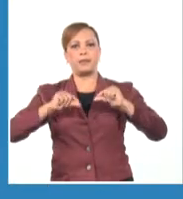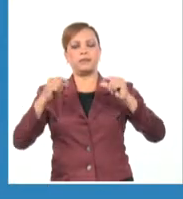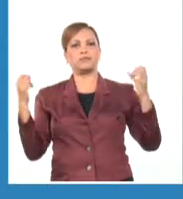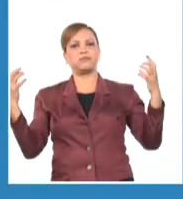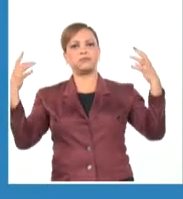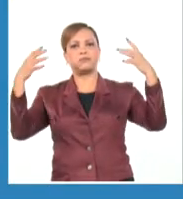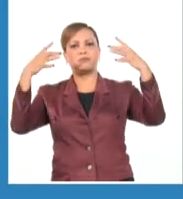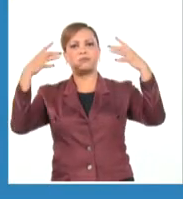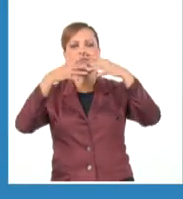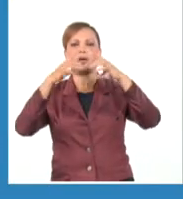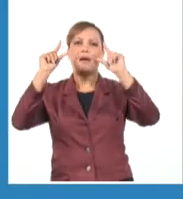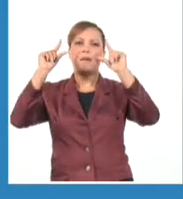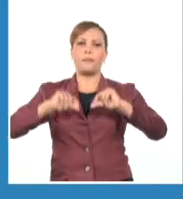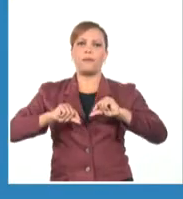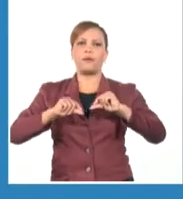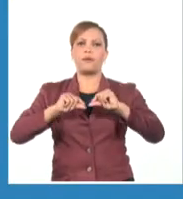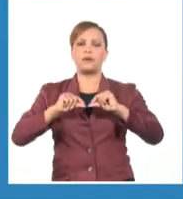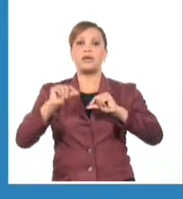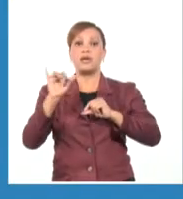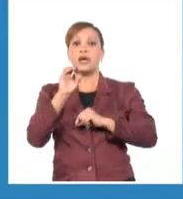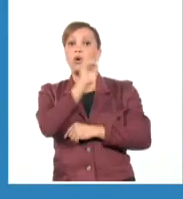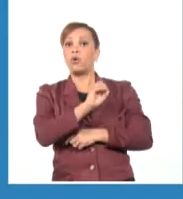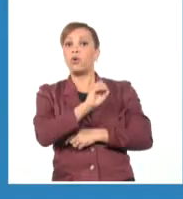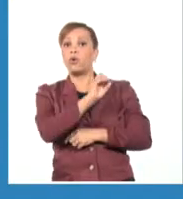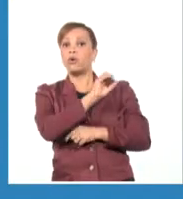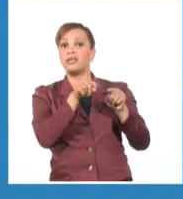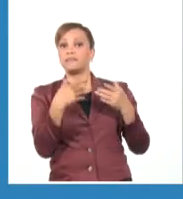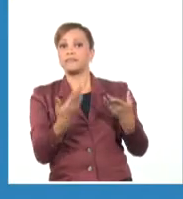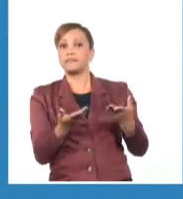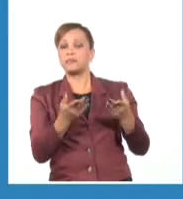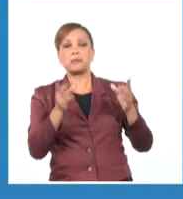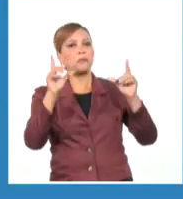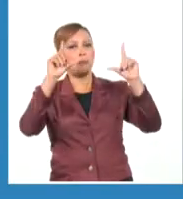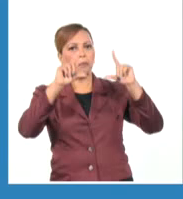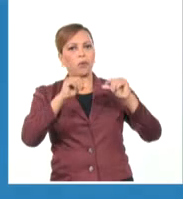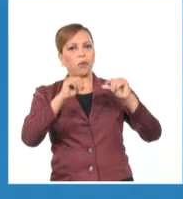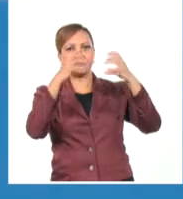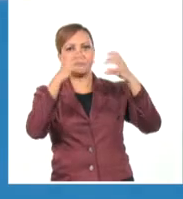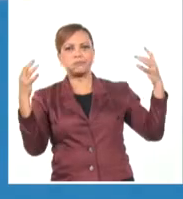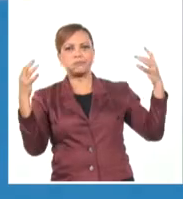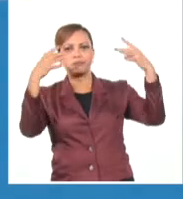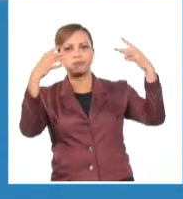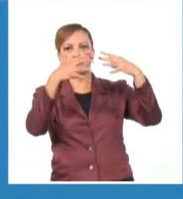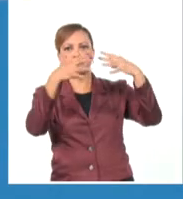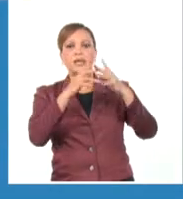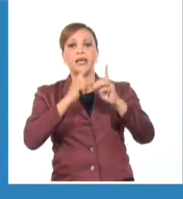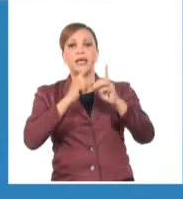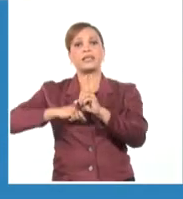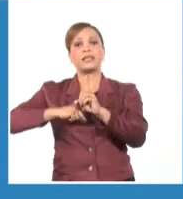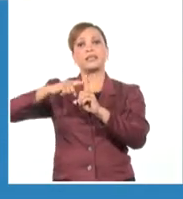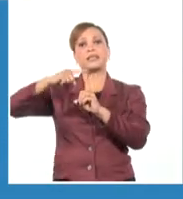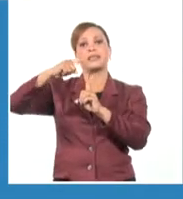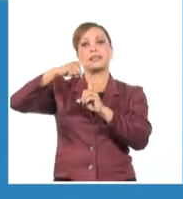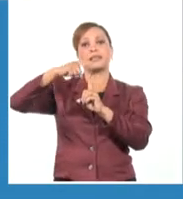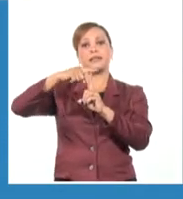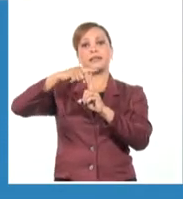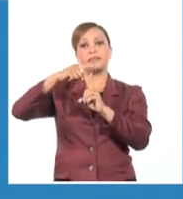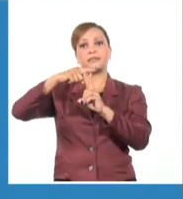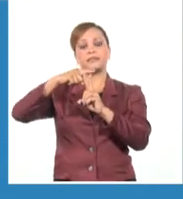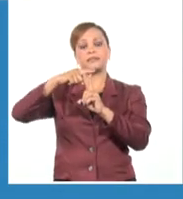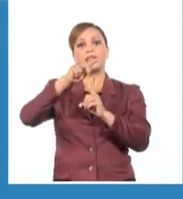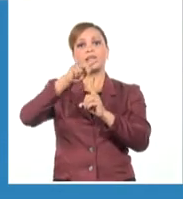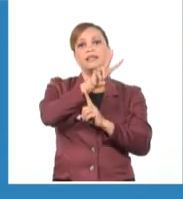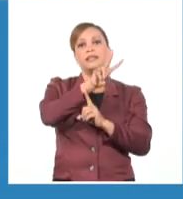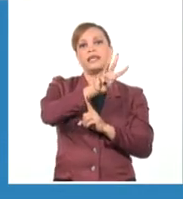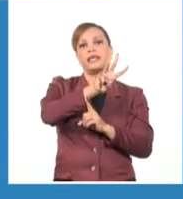muy poca nubosidad incluso en el oriente, fíjense, zonas de la costa norte con muy poca nubosidad también. Temperaturas máximas hoy con valores desde